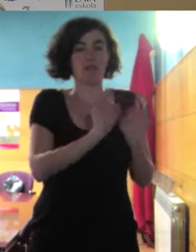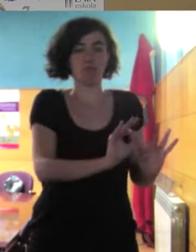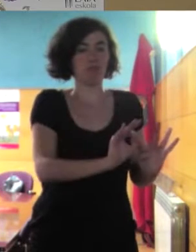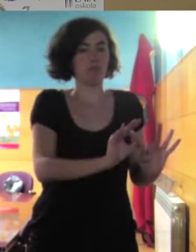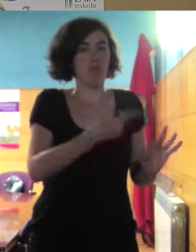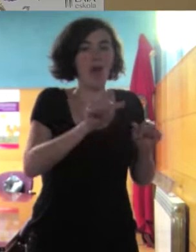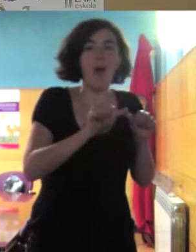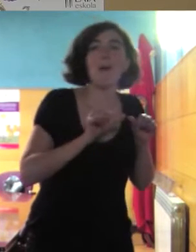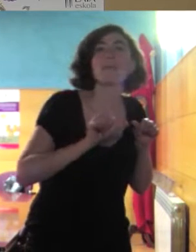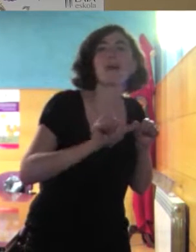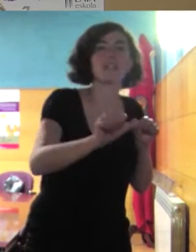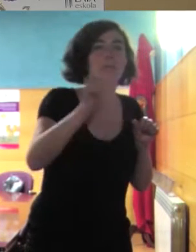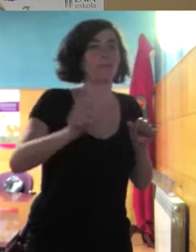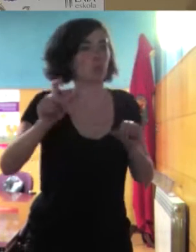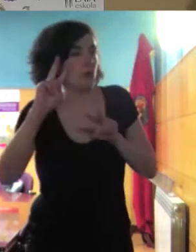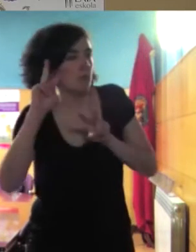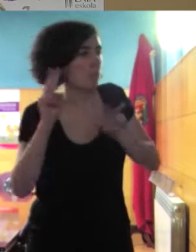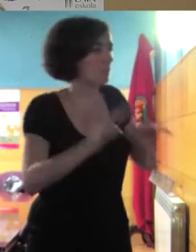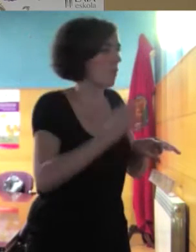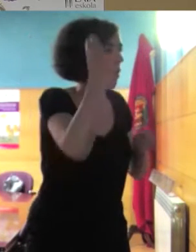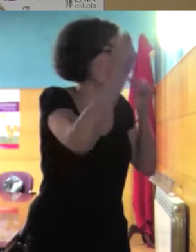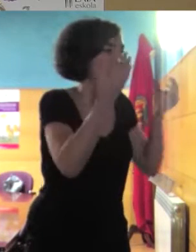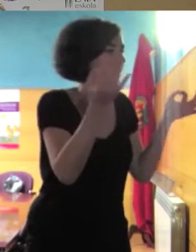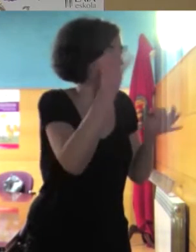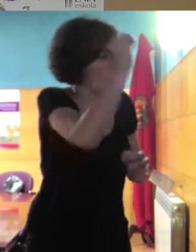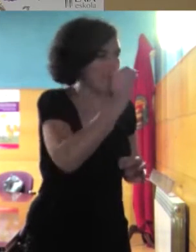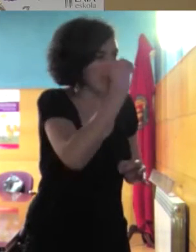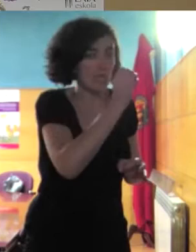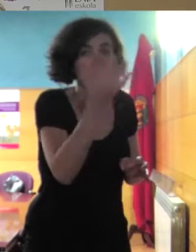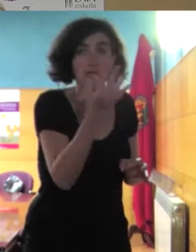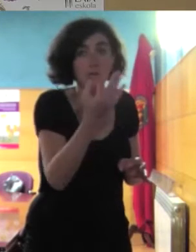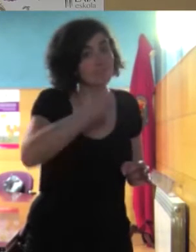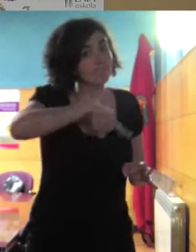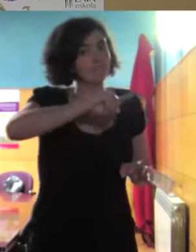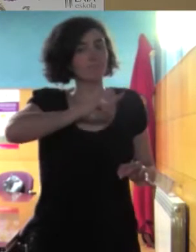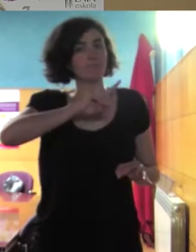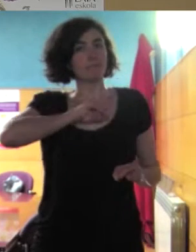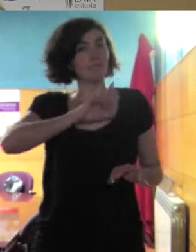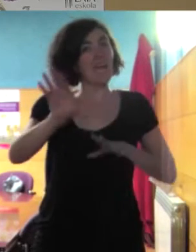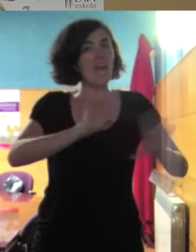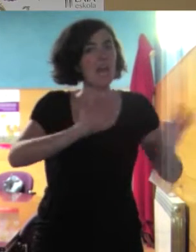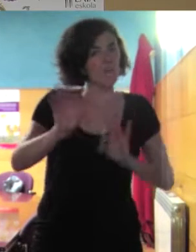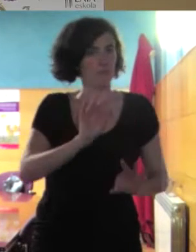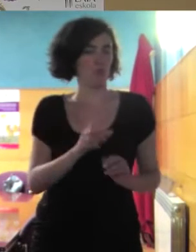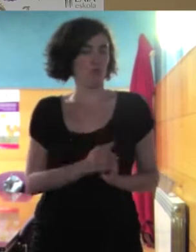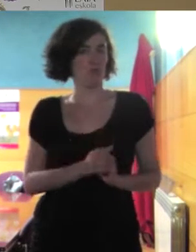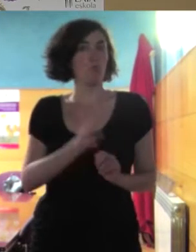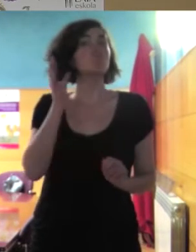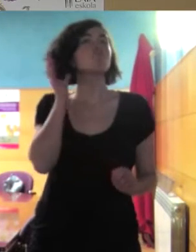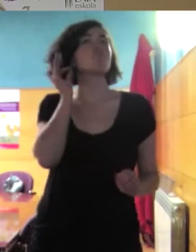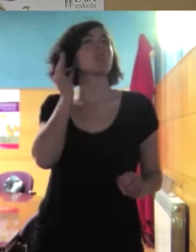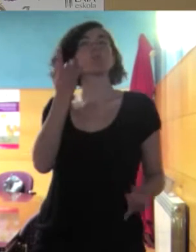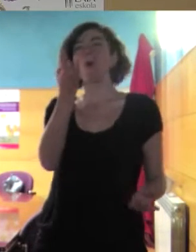y eso lo estamos haciendo desde la casa desde la casa este es nuestro patriarcado el de seducción ese